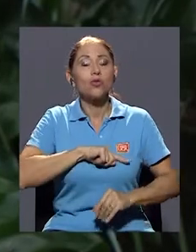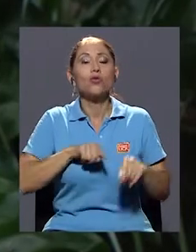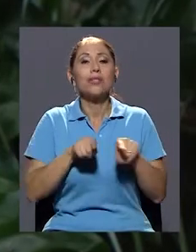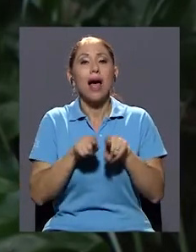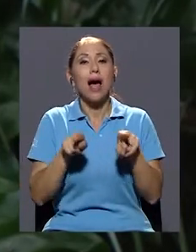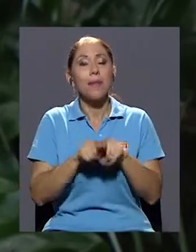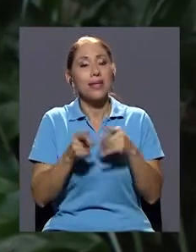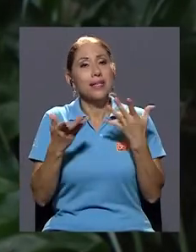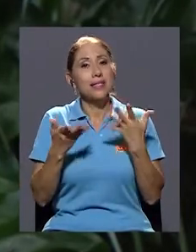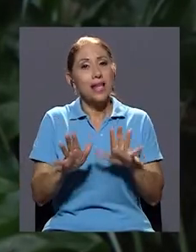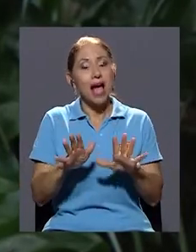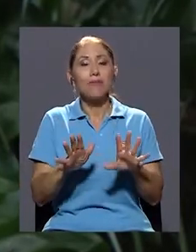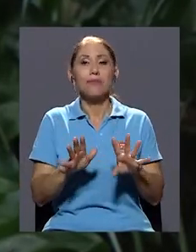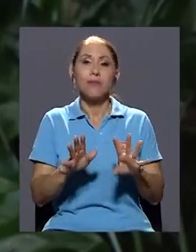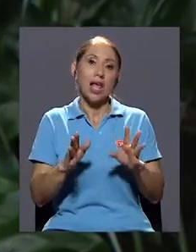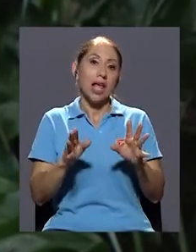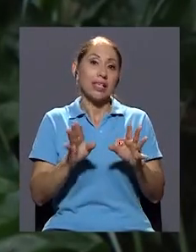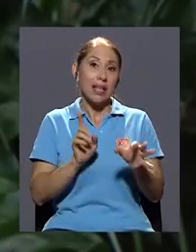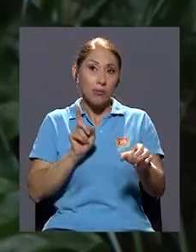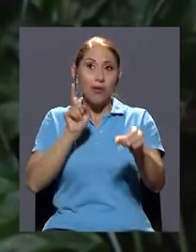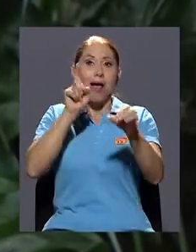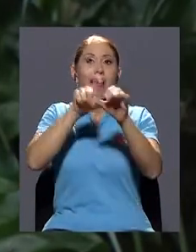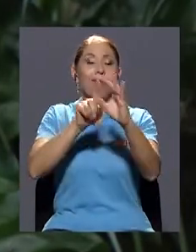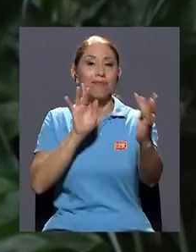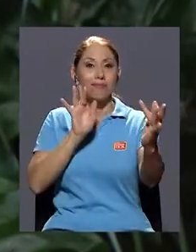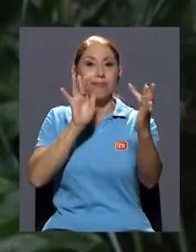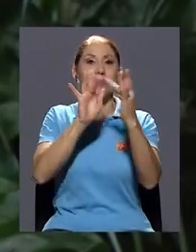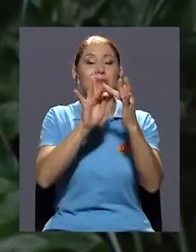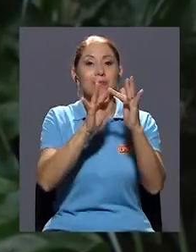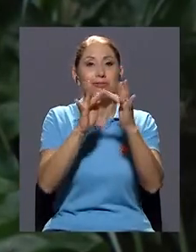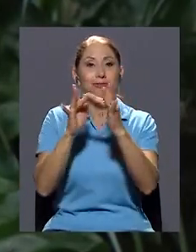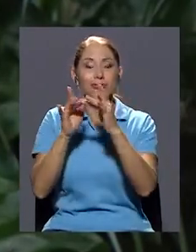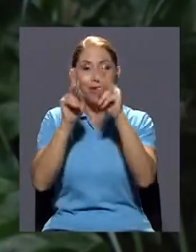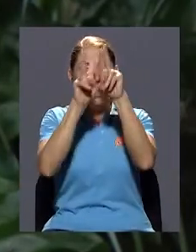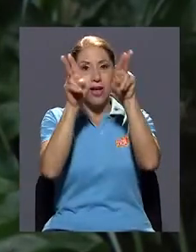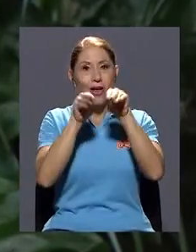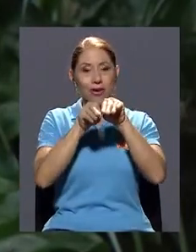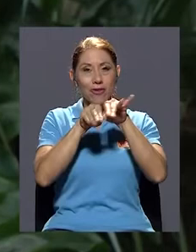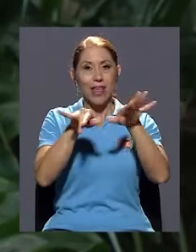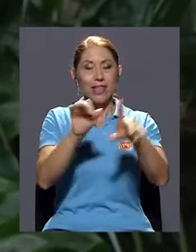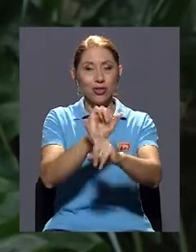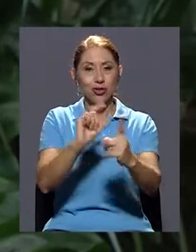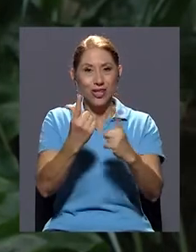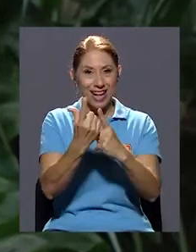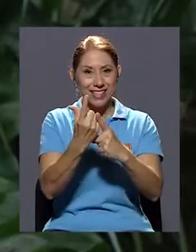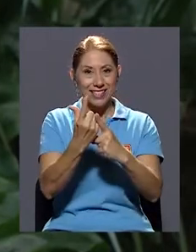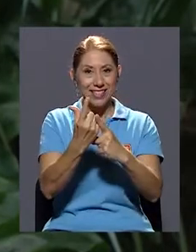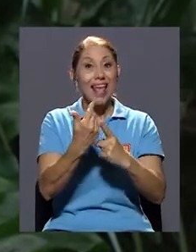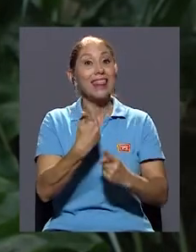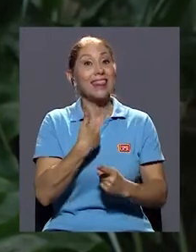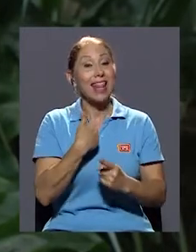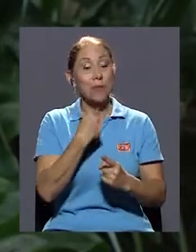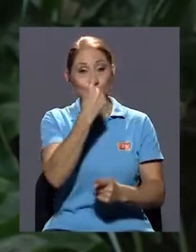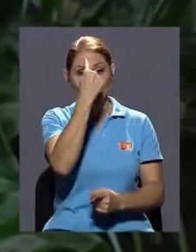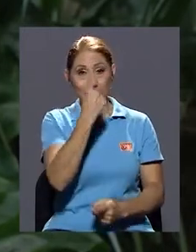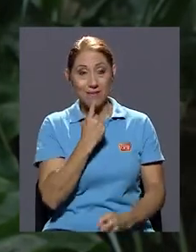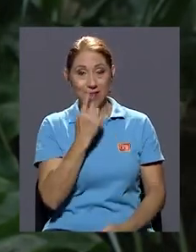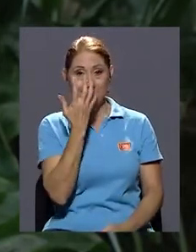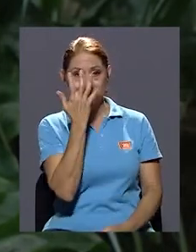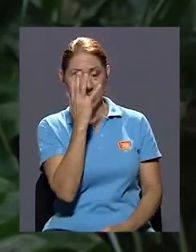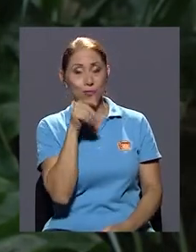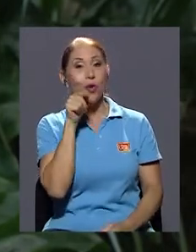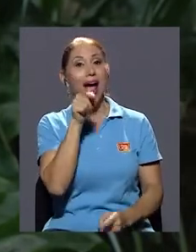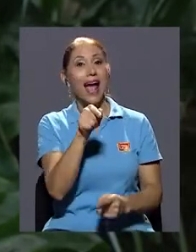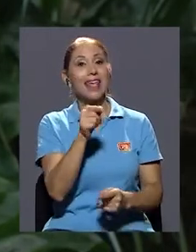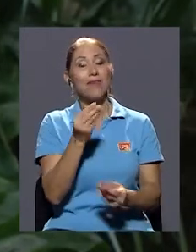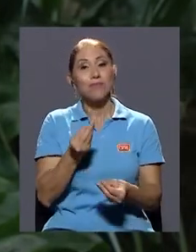incursionado en redes sociales, por ejemplo, y entonces, a partir de nuestro perfil en Facebook, tratamos